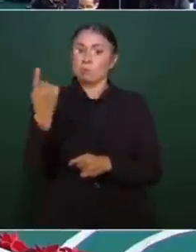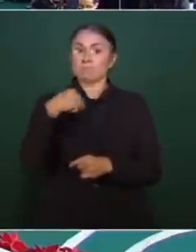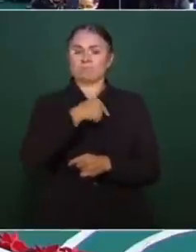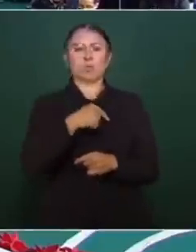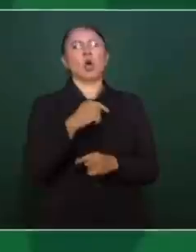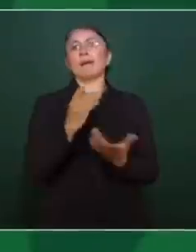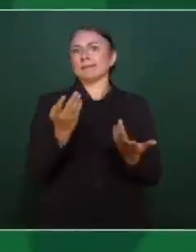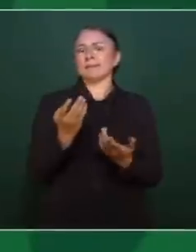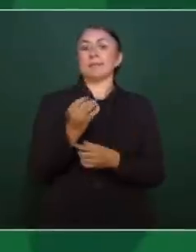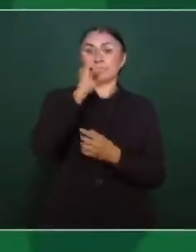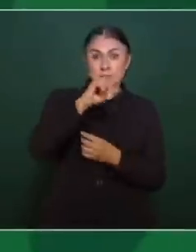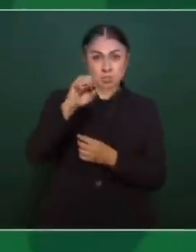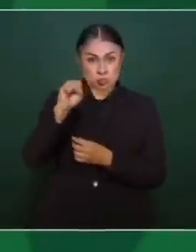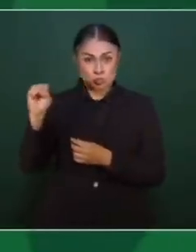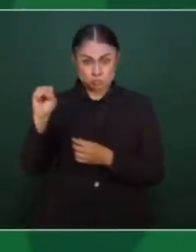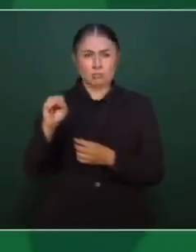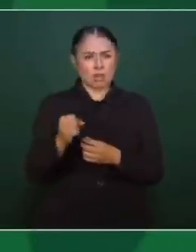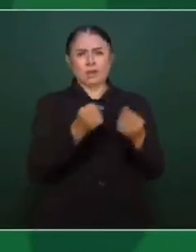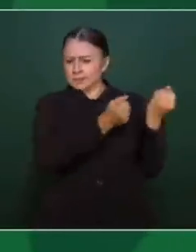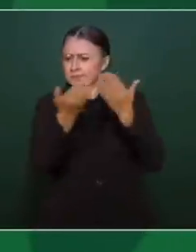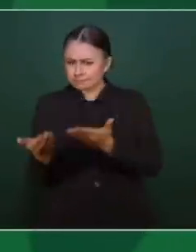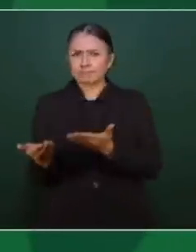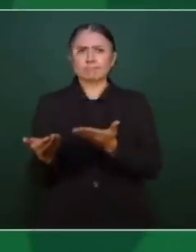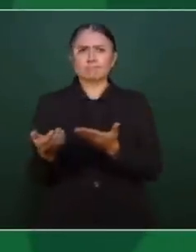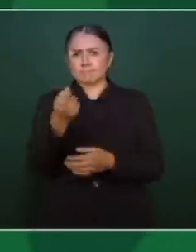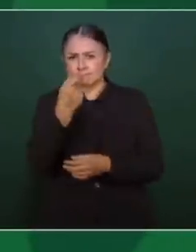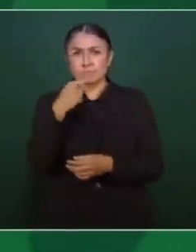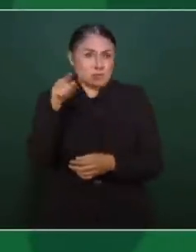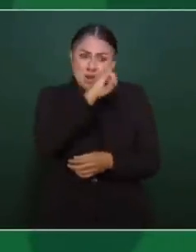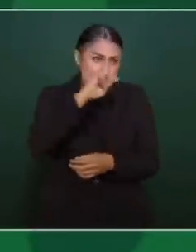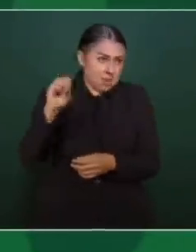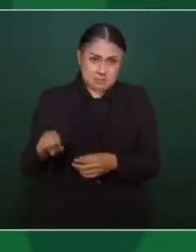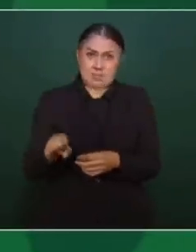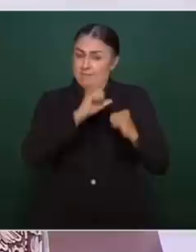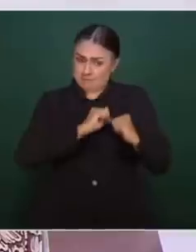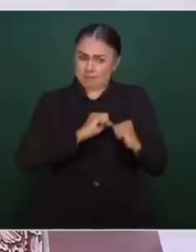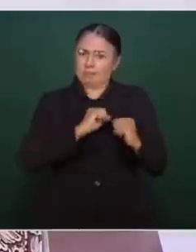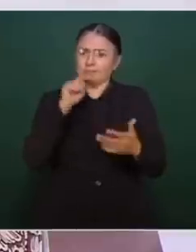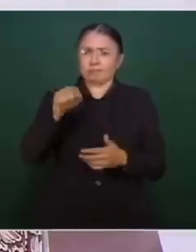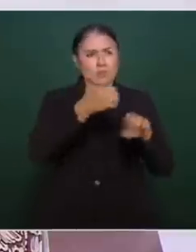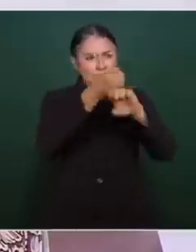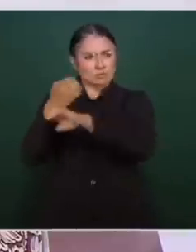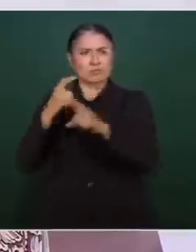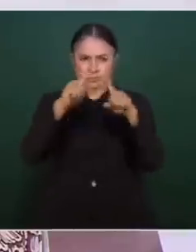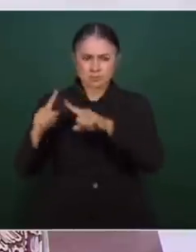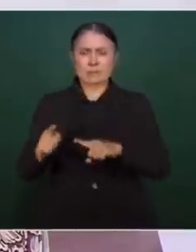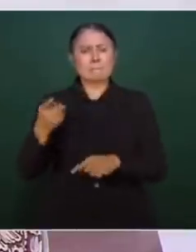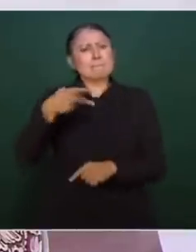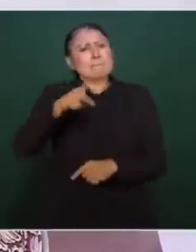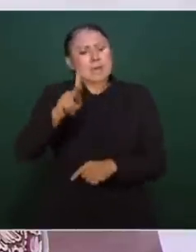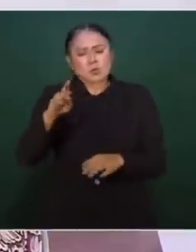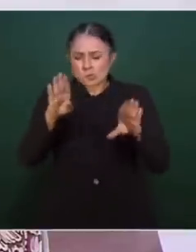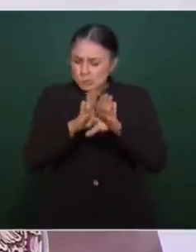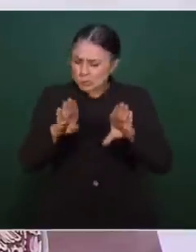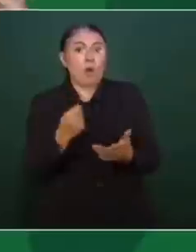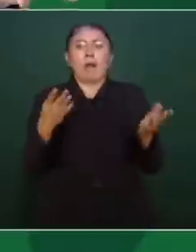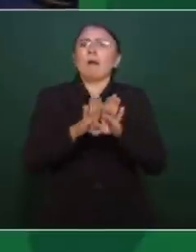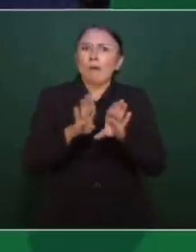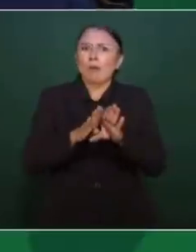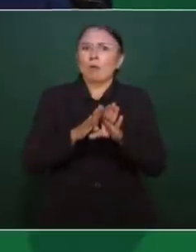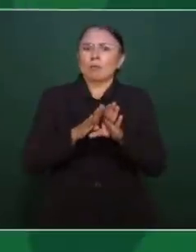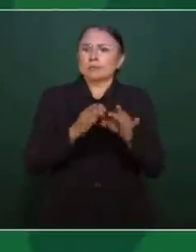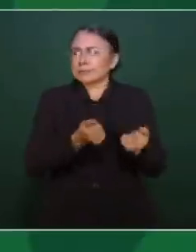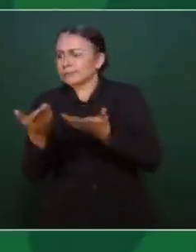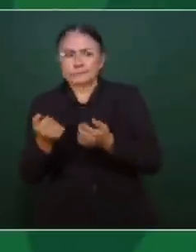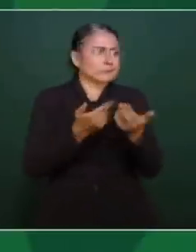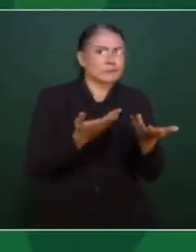los estados. Ah, pero lo que llaman la última milla, cómo llegar o hacer llegar los medicamentos a las unidades médicas, los centros de salud, cómo